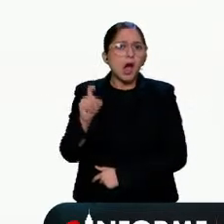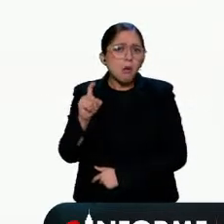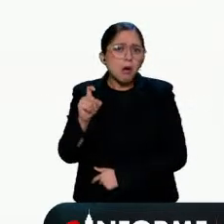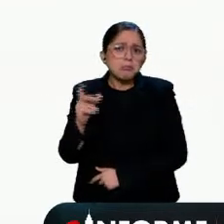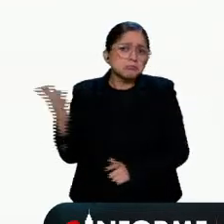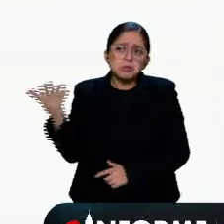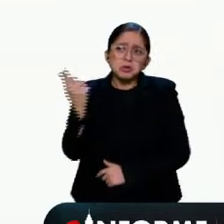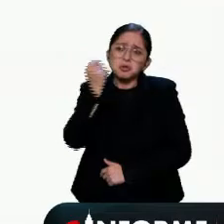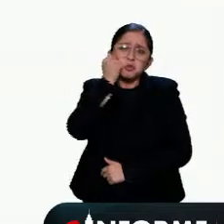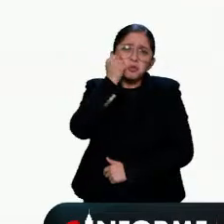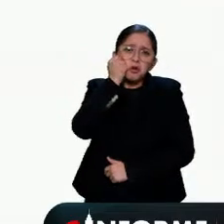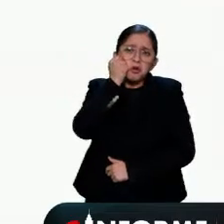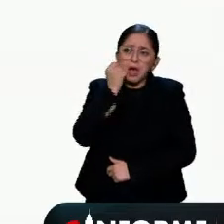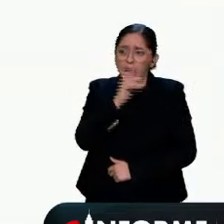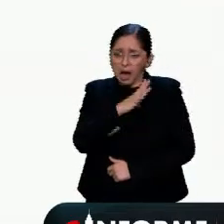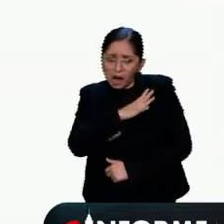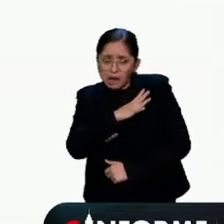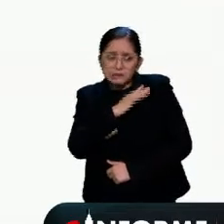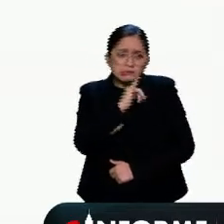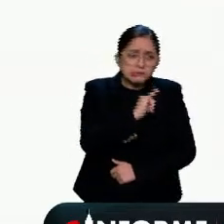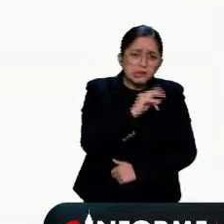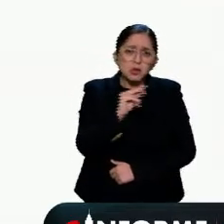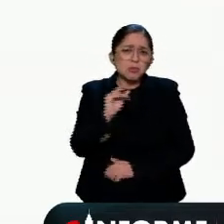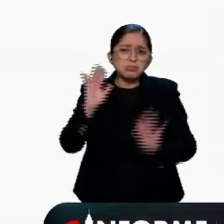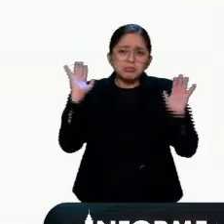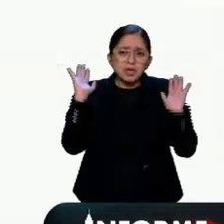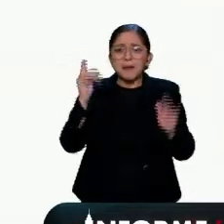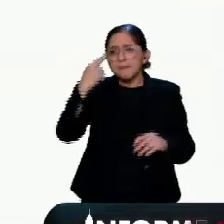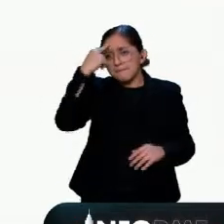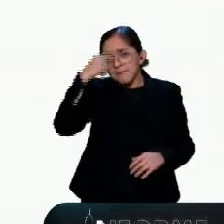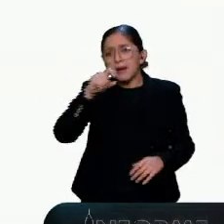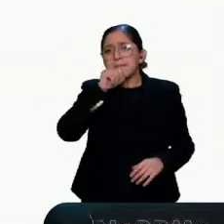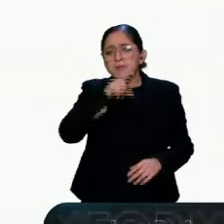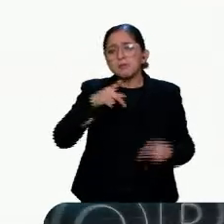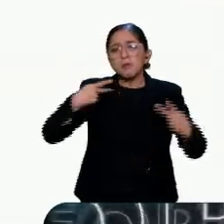para satisfacer esa demanda y además la del consumo humano.